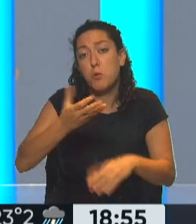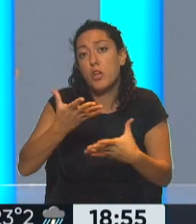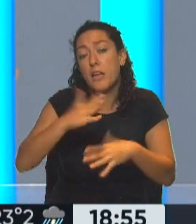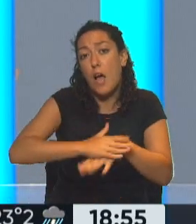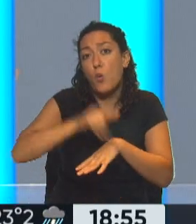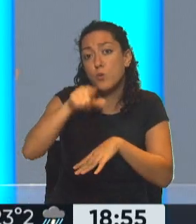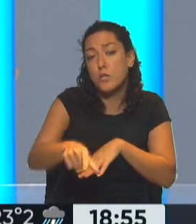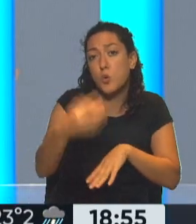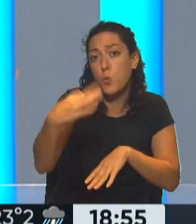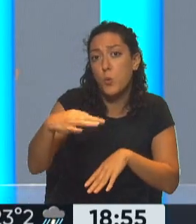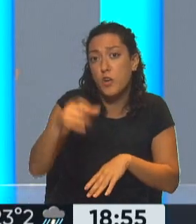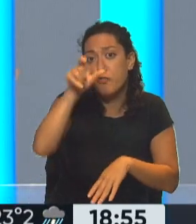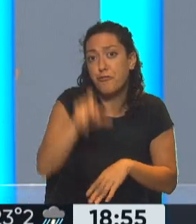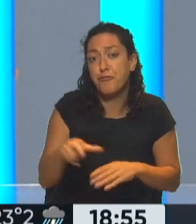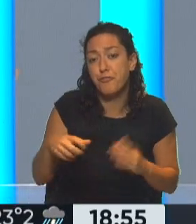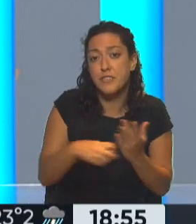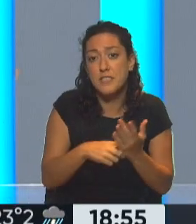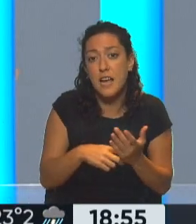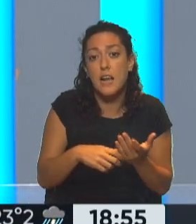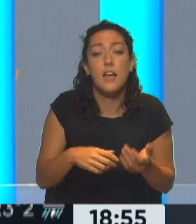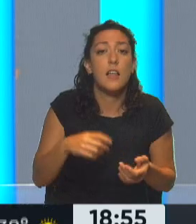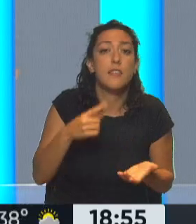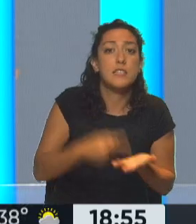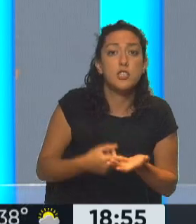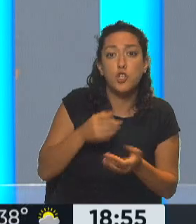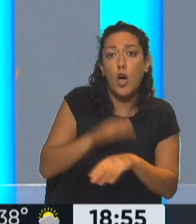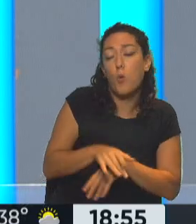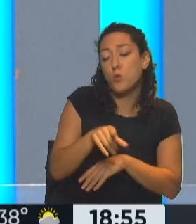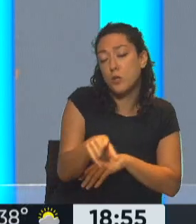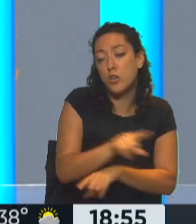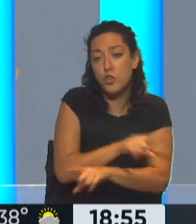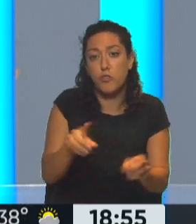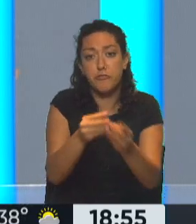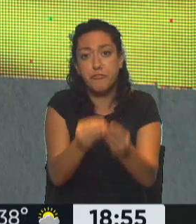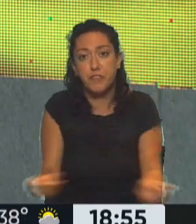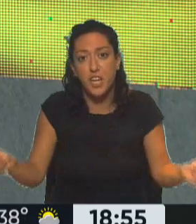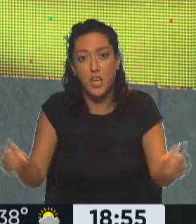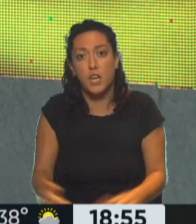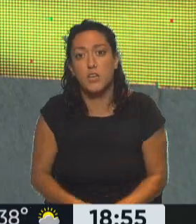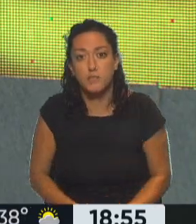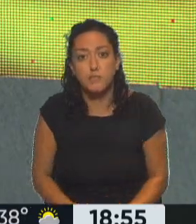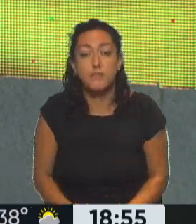del fiscal. El fiscal decidió no acusar, en consecuencia, asunto terminado. Gracias, Néstor. Gracias.